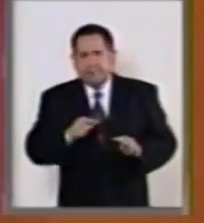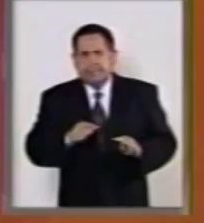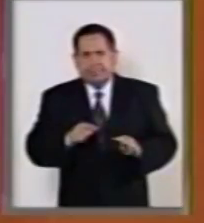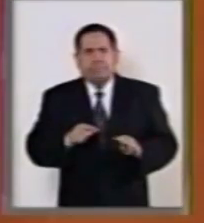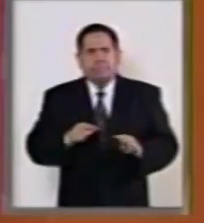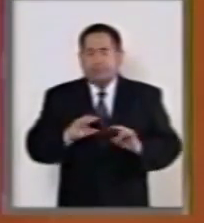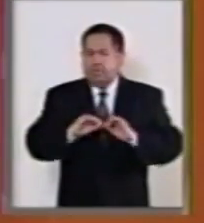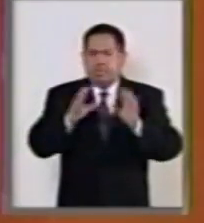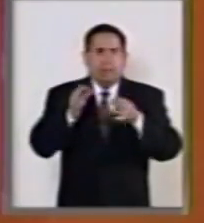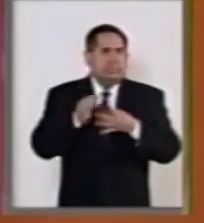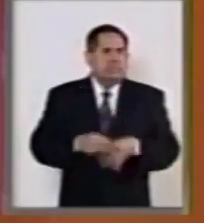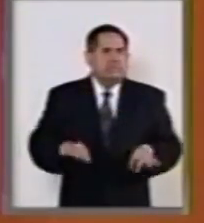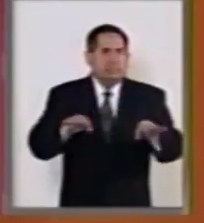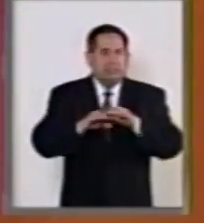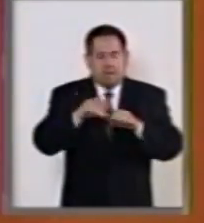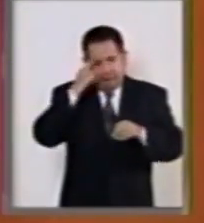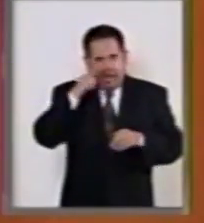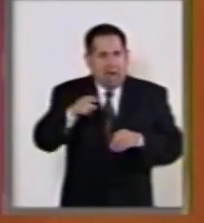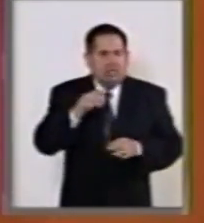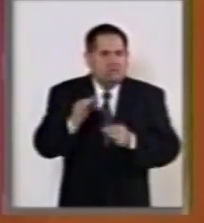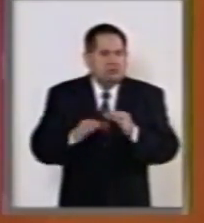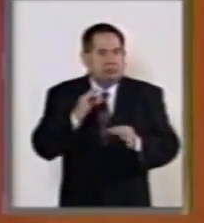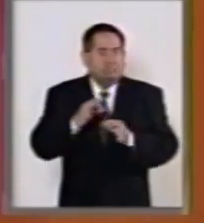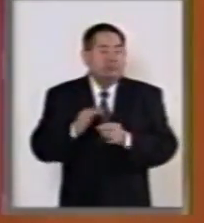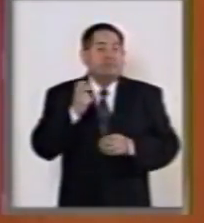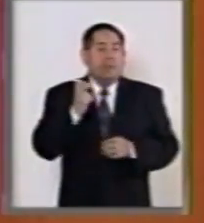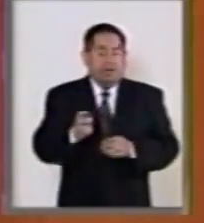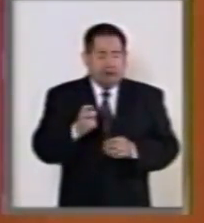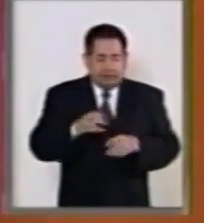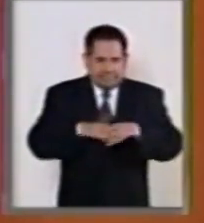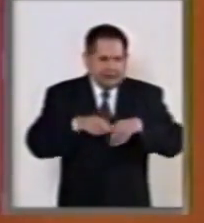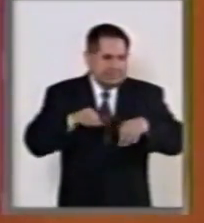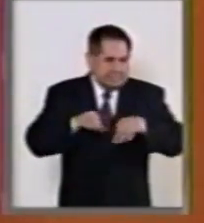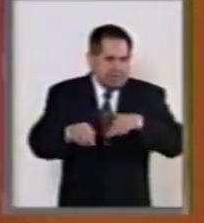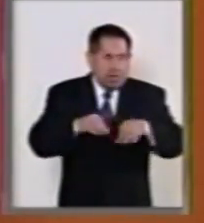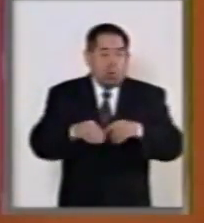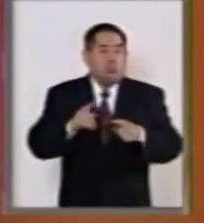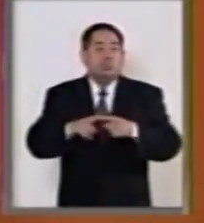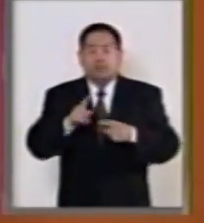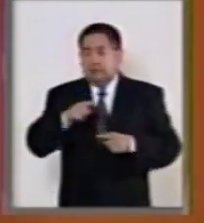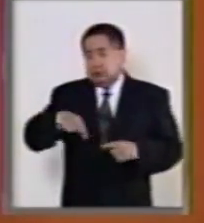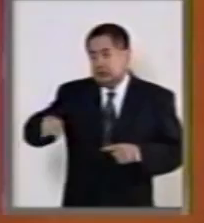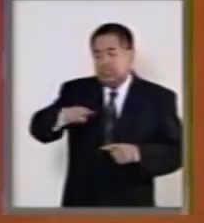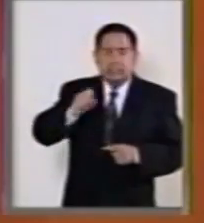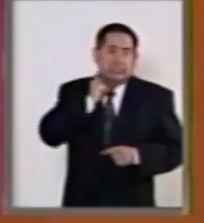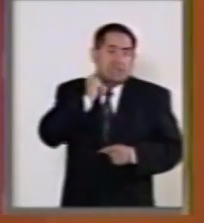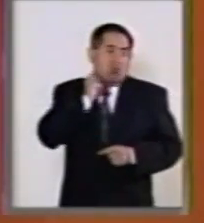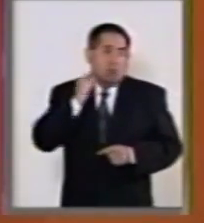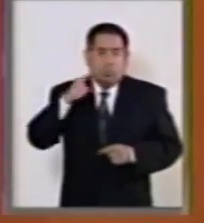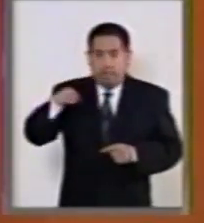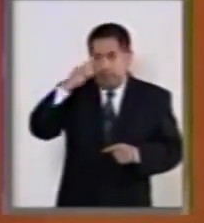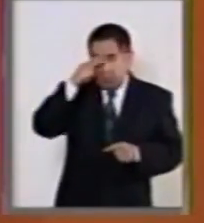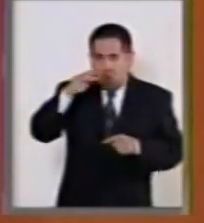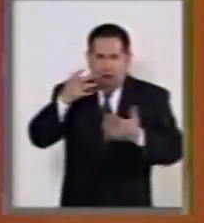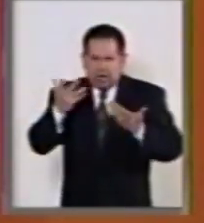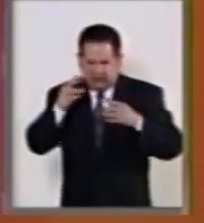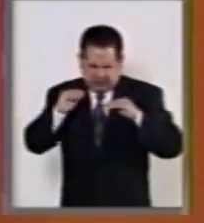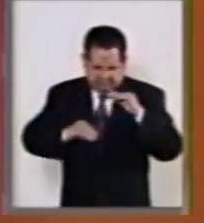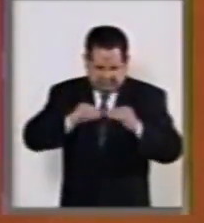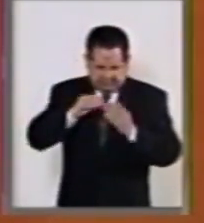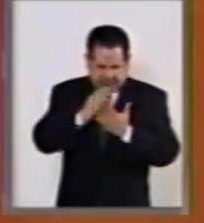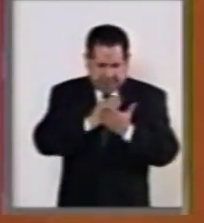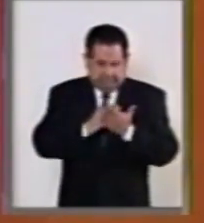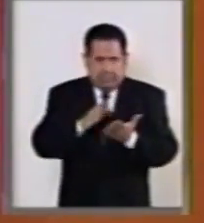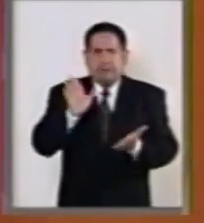importante a partir del trabajo que el Senado de la República realizó y en